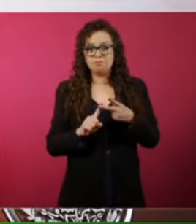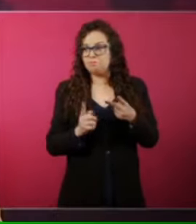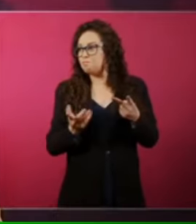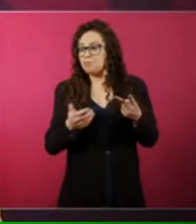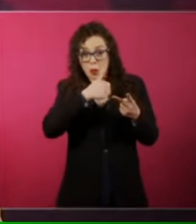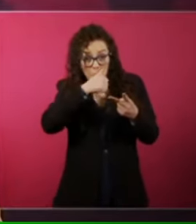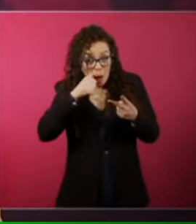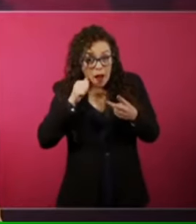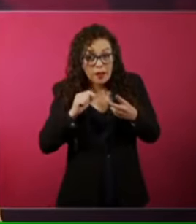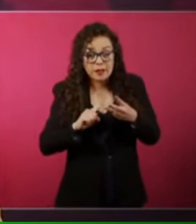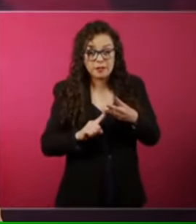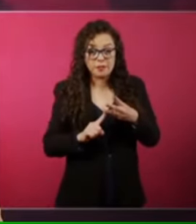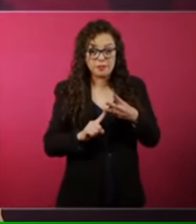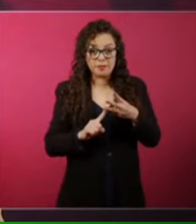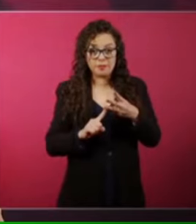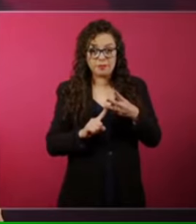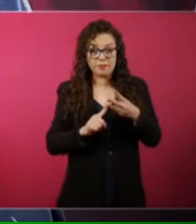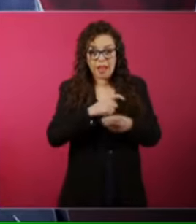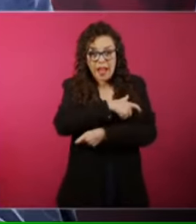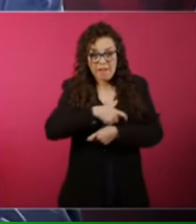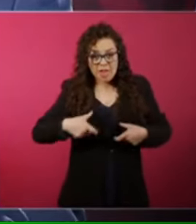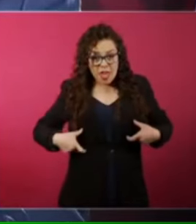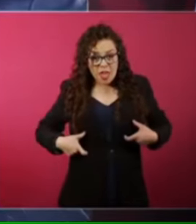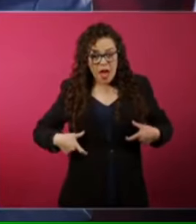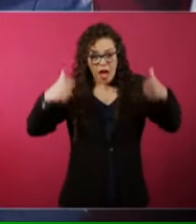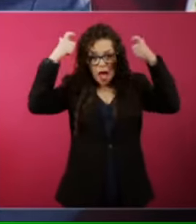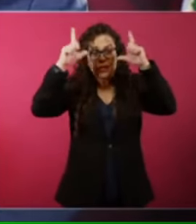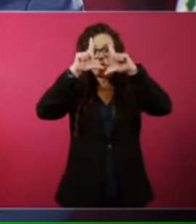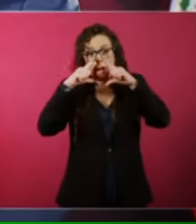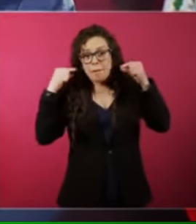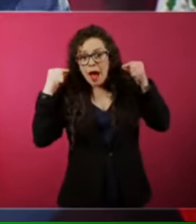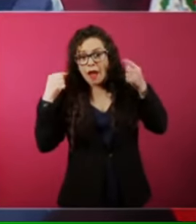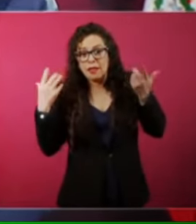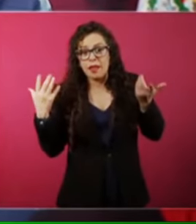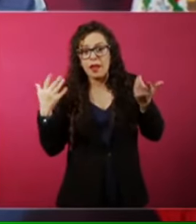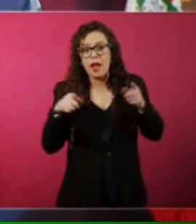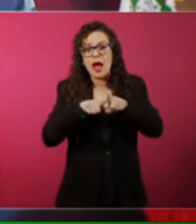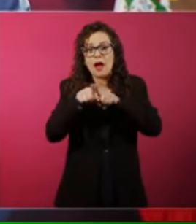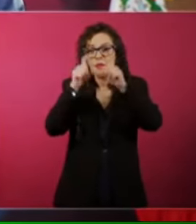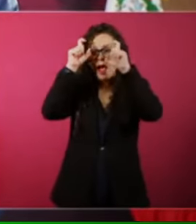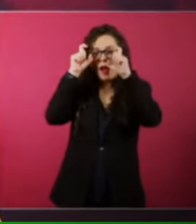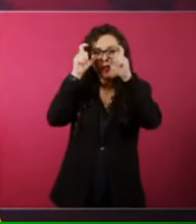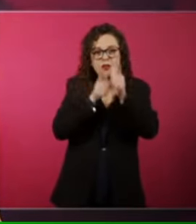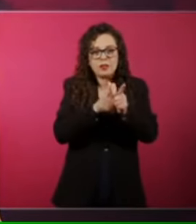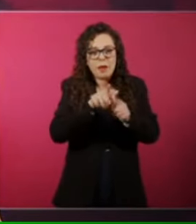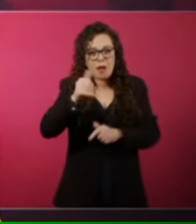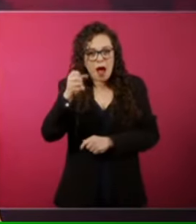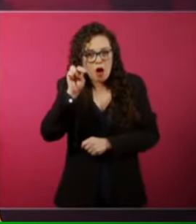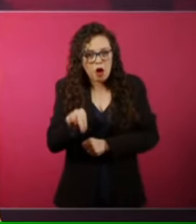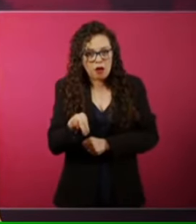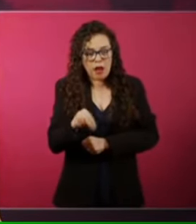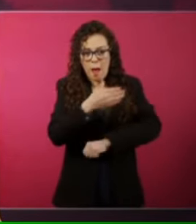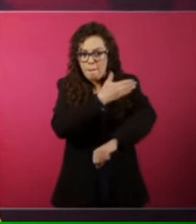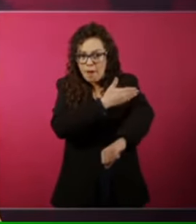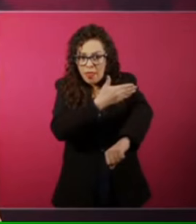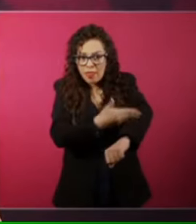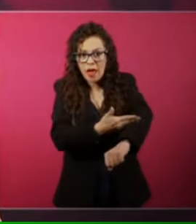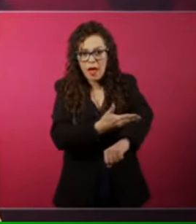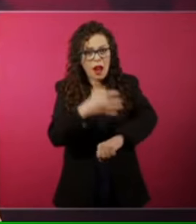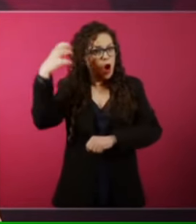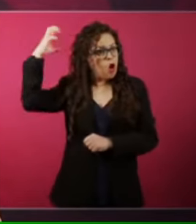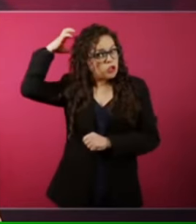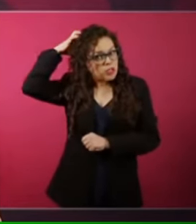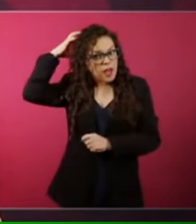Suárez, Guilla, Zapata, los Flores Magón, Madero, José Fortíces